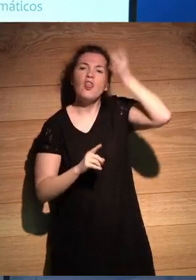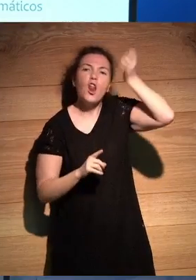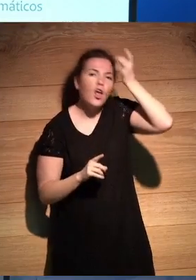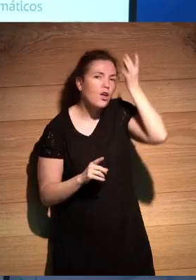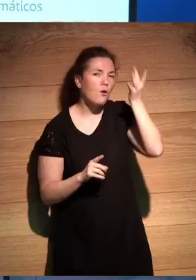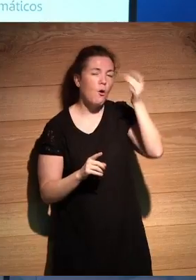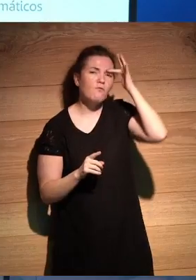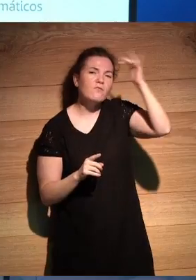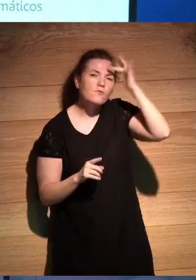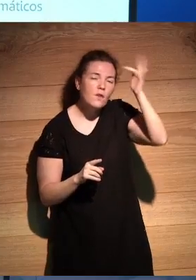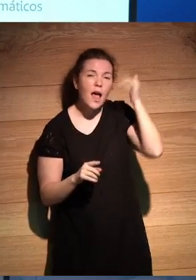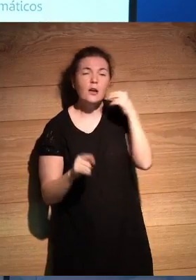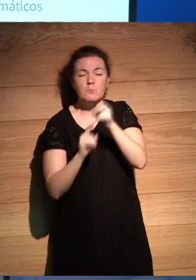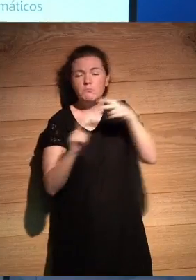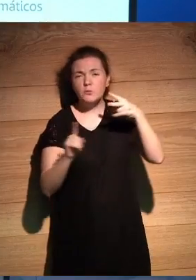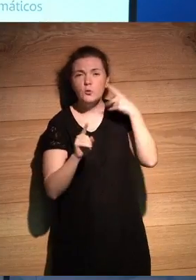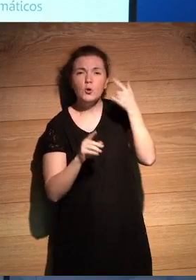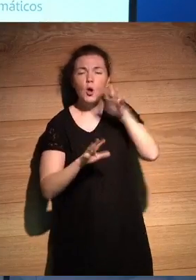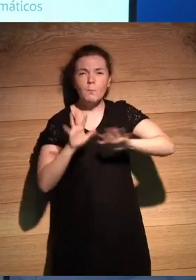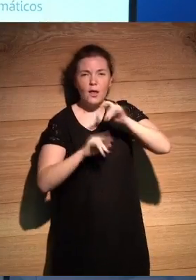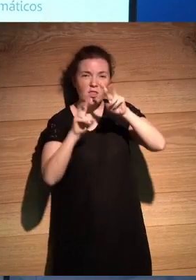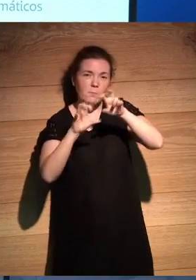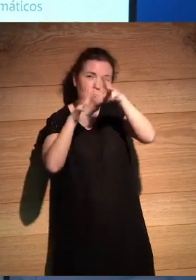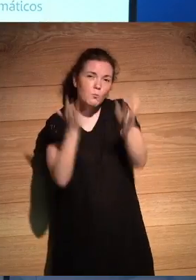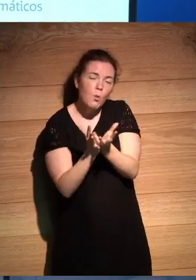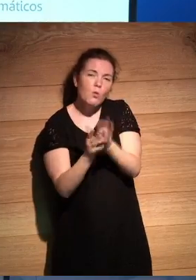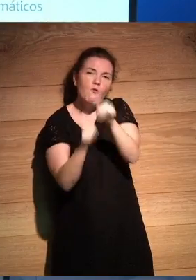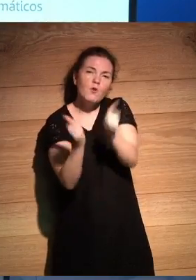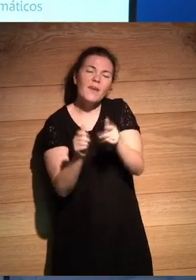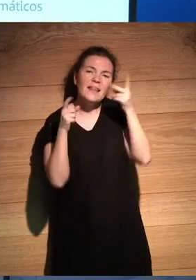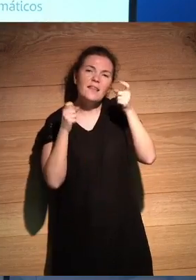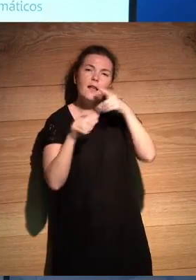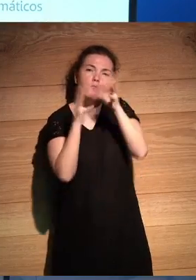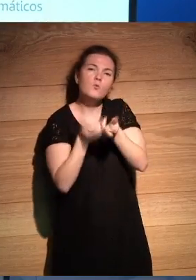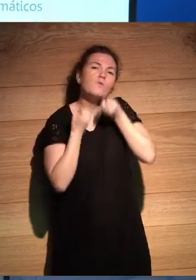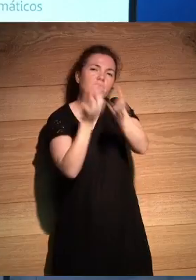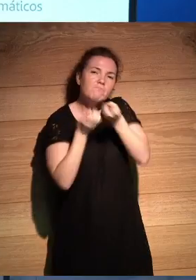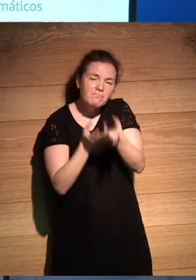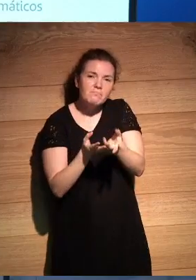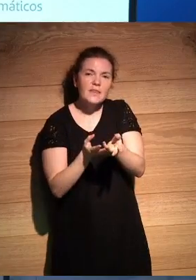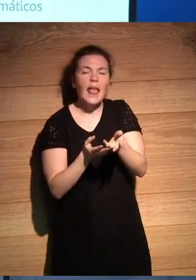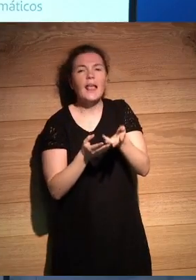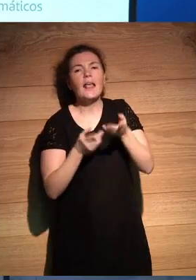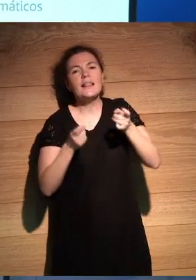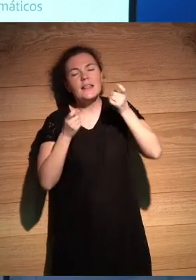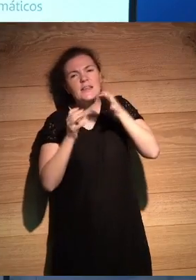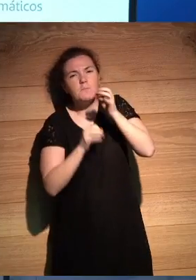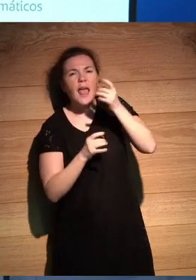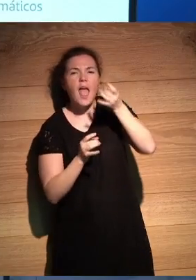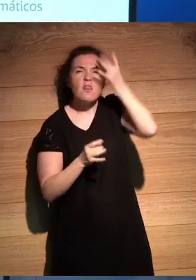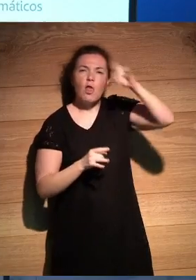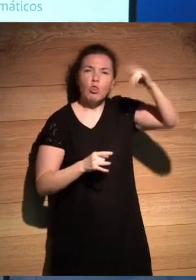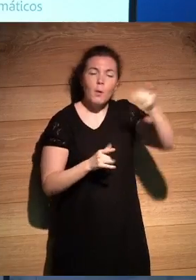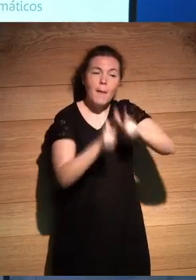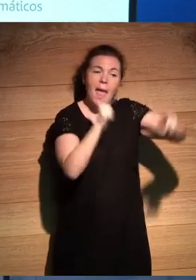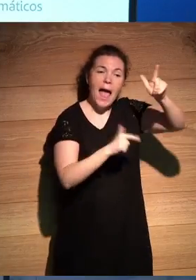ver con una mirada compleja sobre el mundo, con una manera de intentar contar el mundo, contarnos a nosotros. Siempre hablamos de esa idea doble de